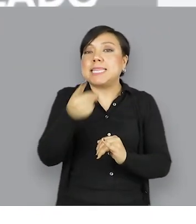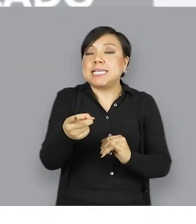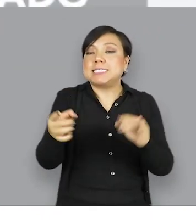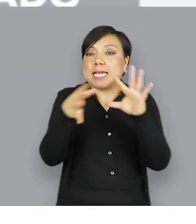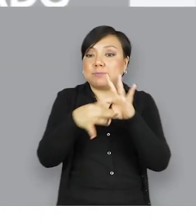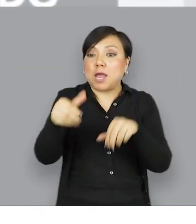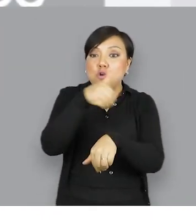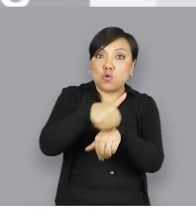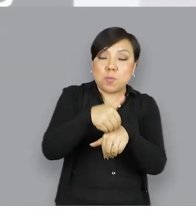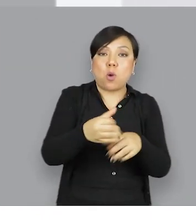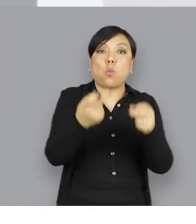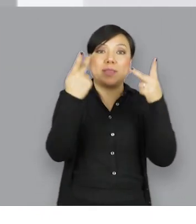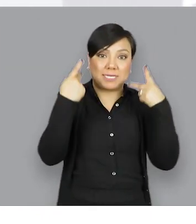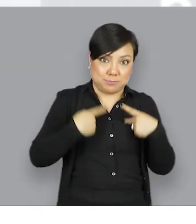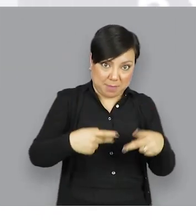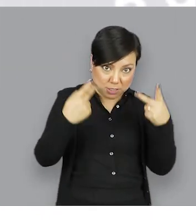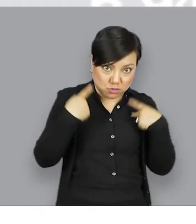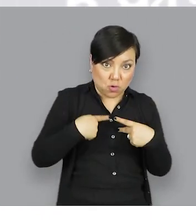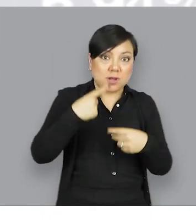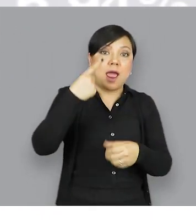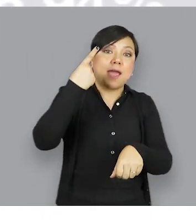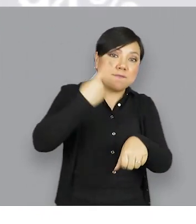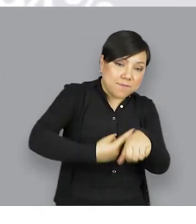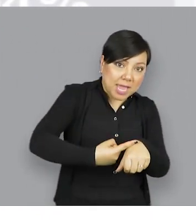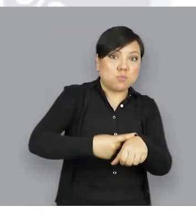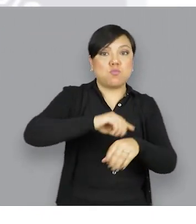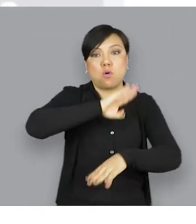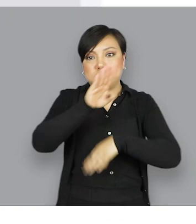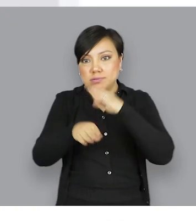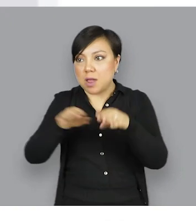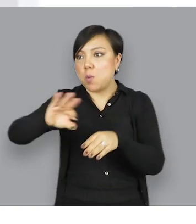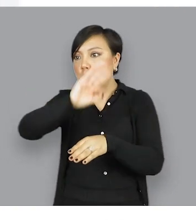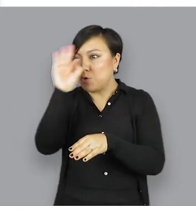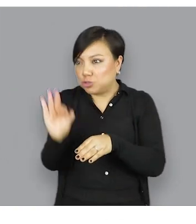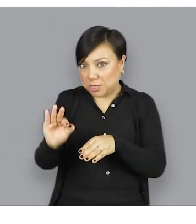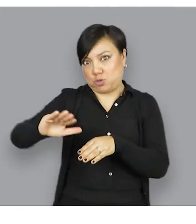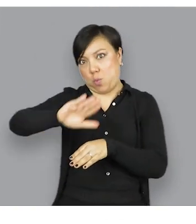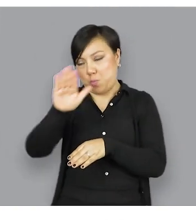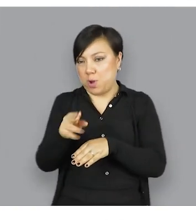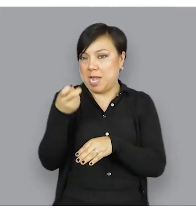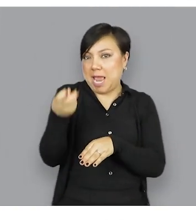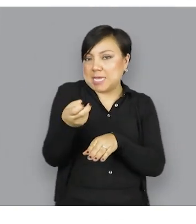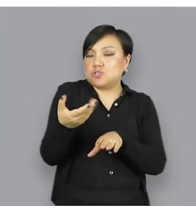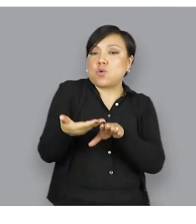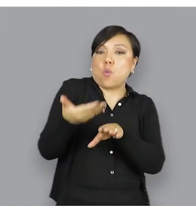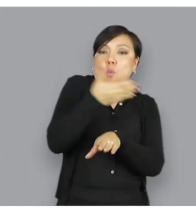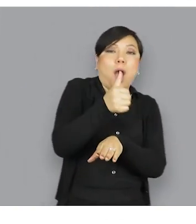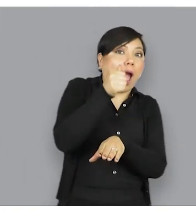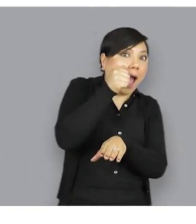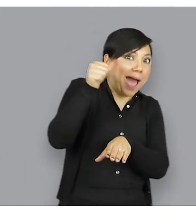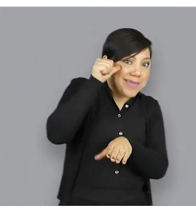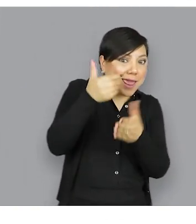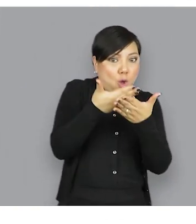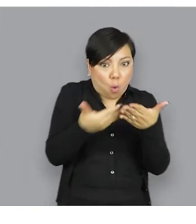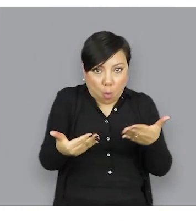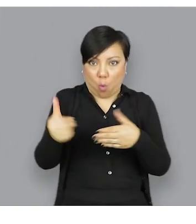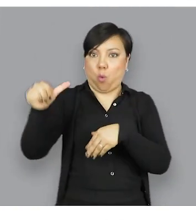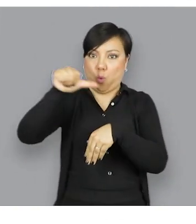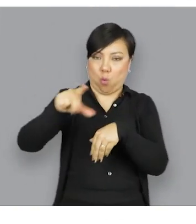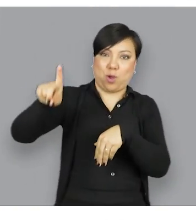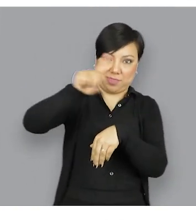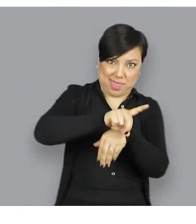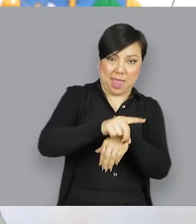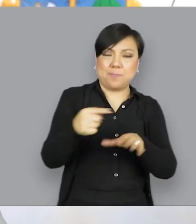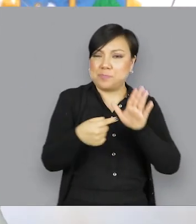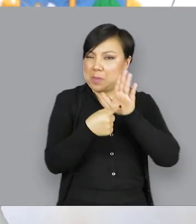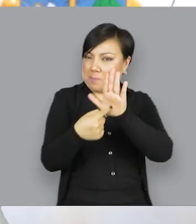Finalmente vienen las cifras de casos, defunciones y letalidad que te permite conocer el comparativo con relación al día anterior y el acumulado de lo que va de